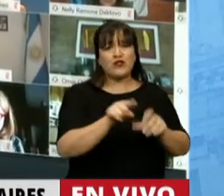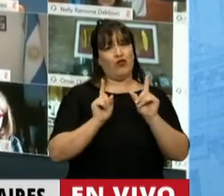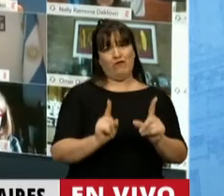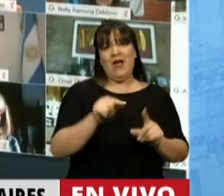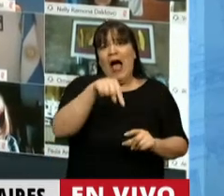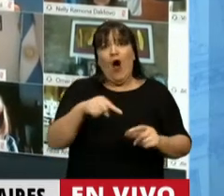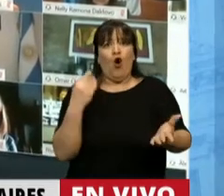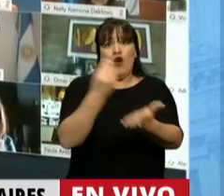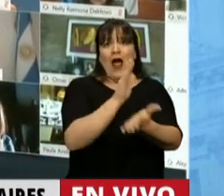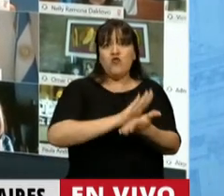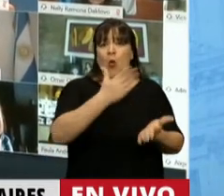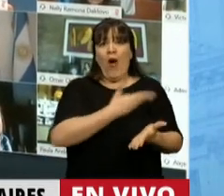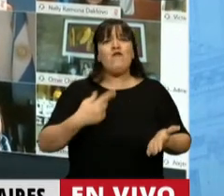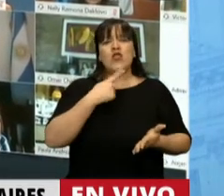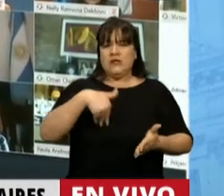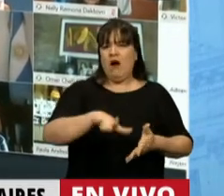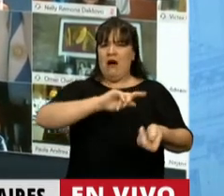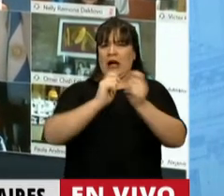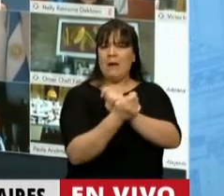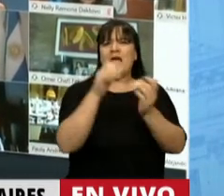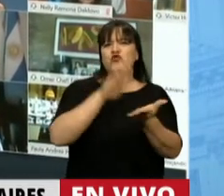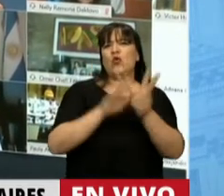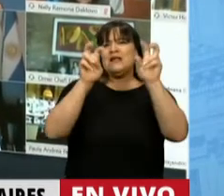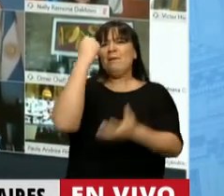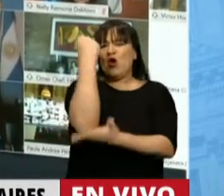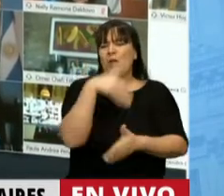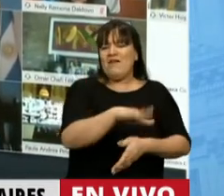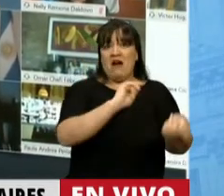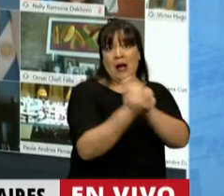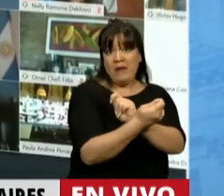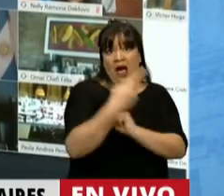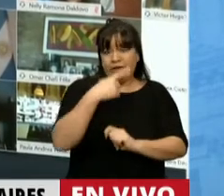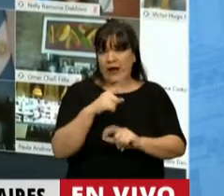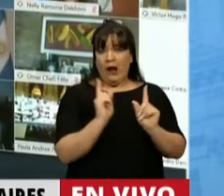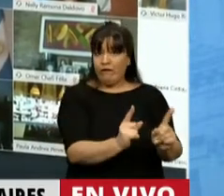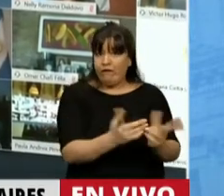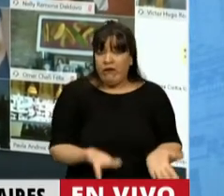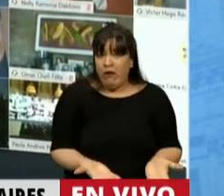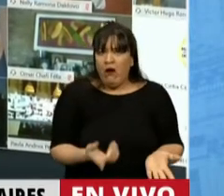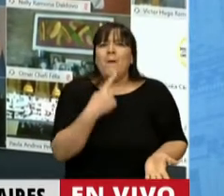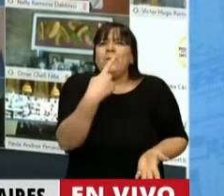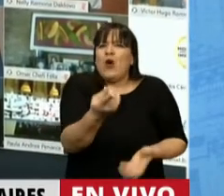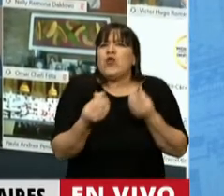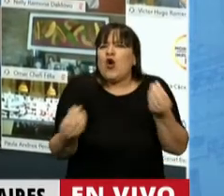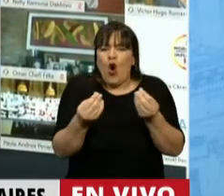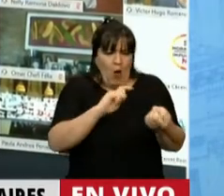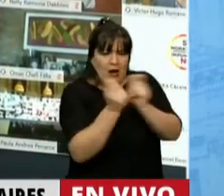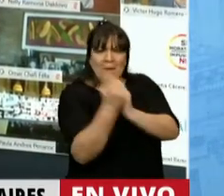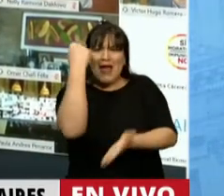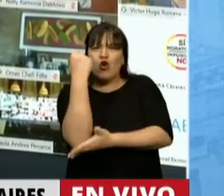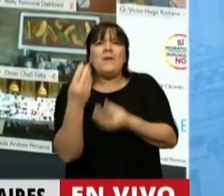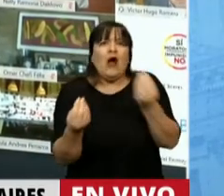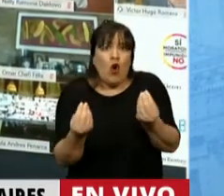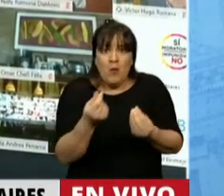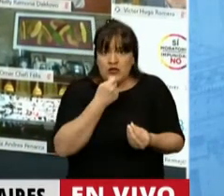este nuevo gobierno que dijo que iba a cambiar la orientación económica. Pues nos preguntamos cómo se cambia la orientación económica